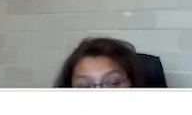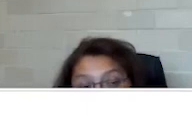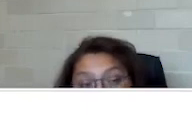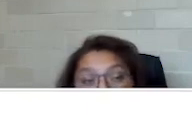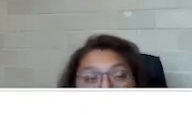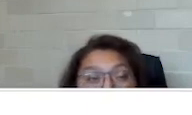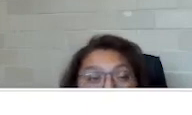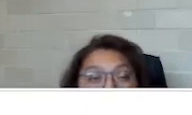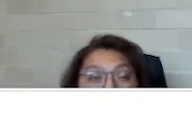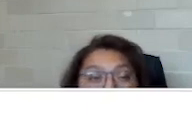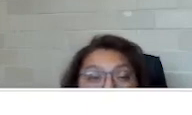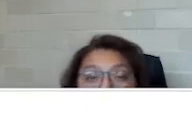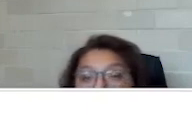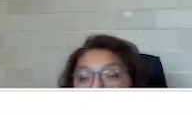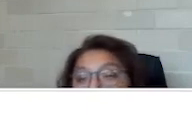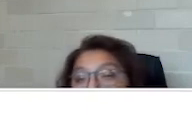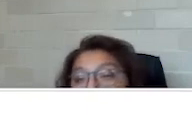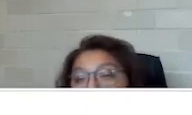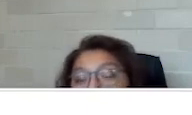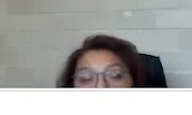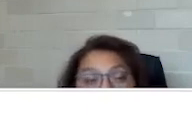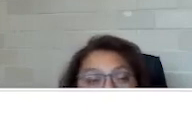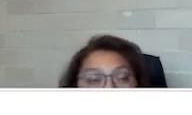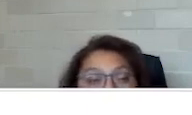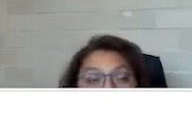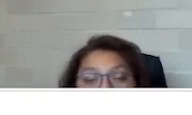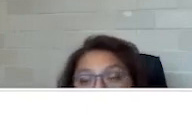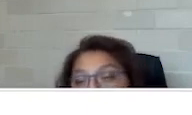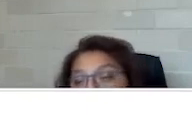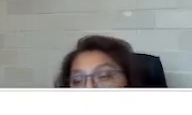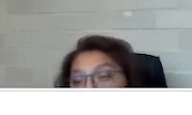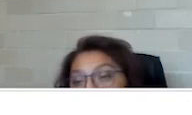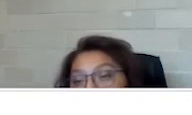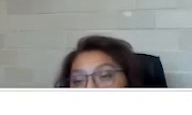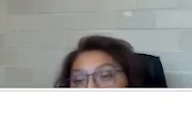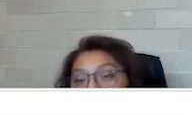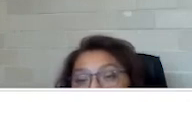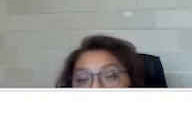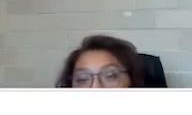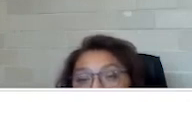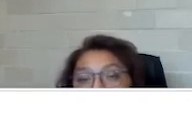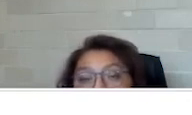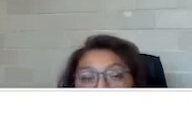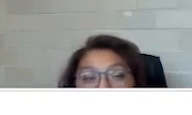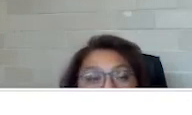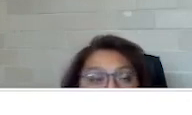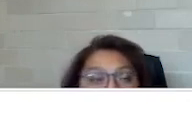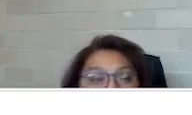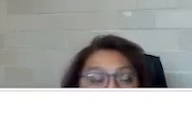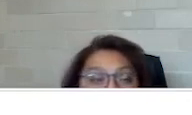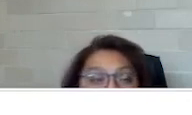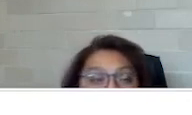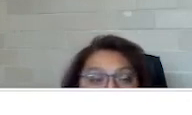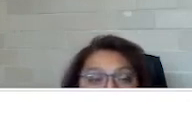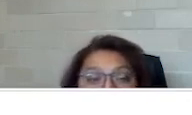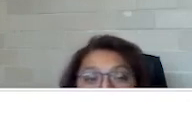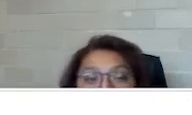Aquí vemos que el trámite que yo estoy trabajando, que es el 5582, está como pendiente de enviar. ¿Qué quiere decir esto? Que yo no lo he